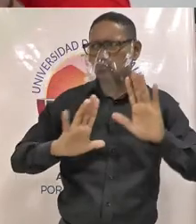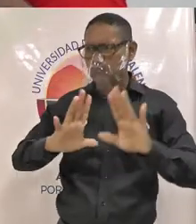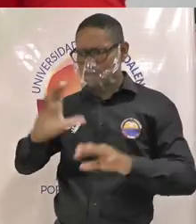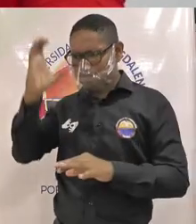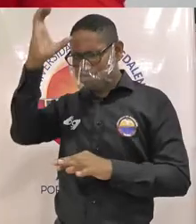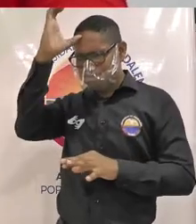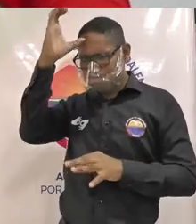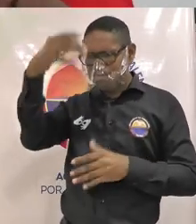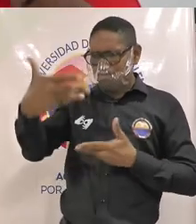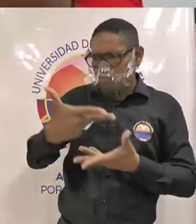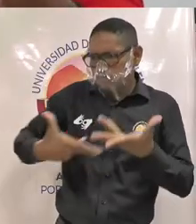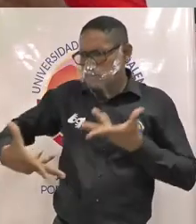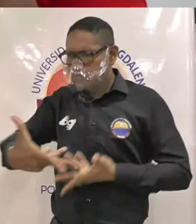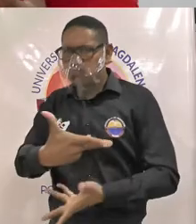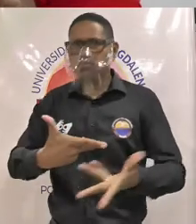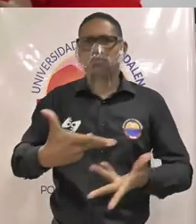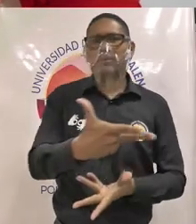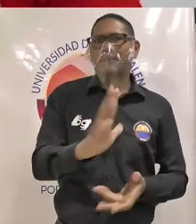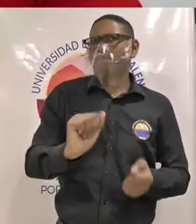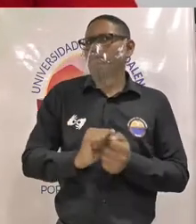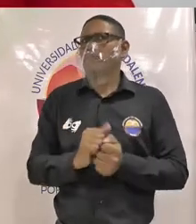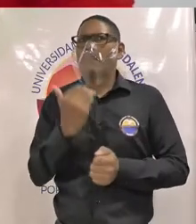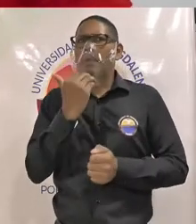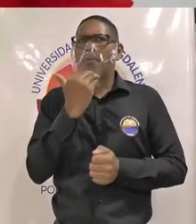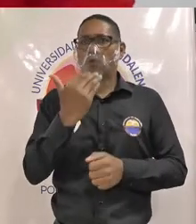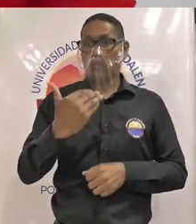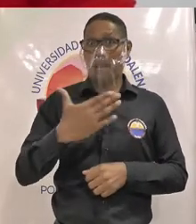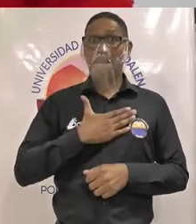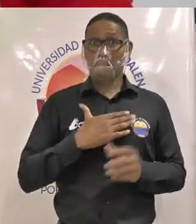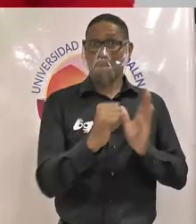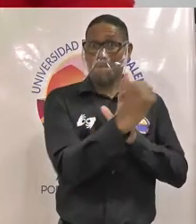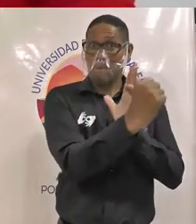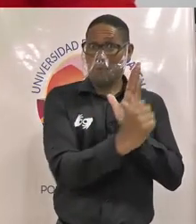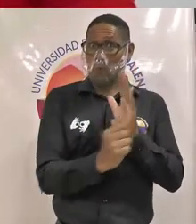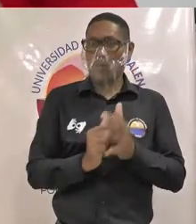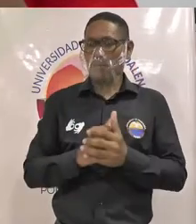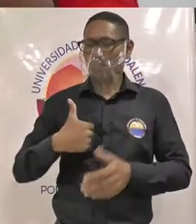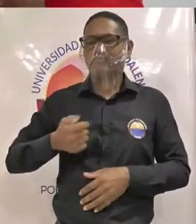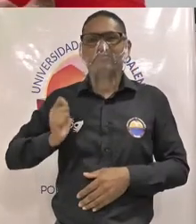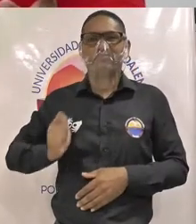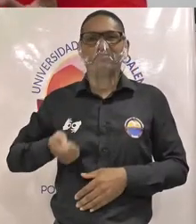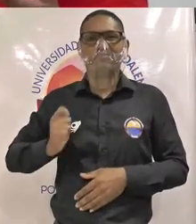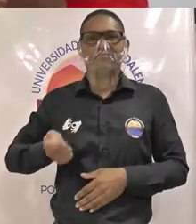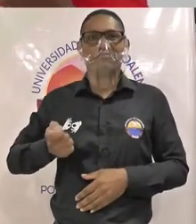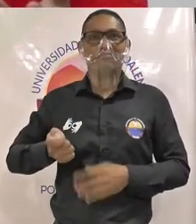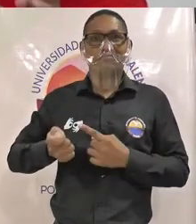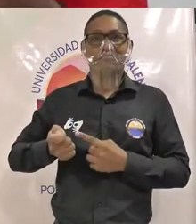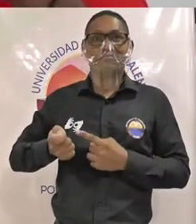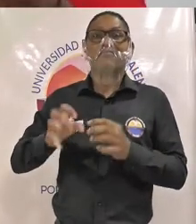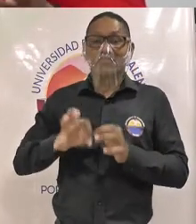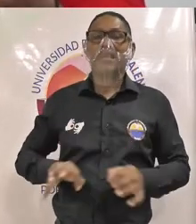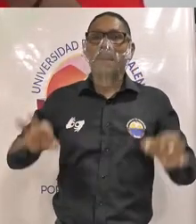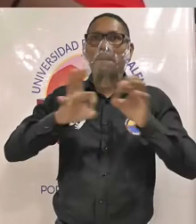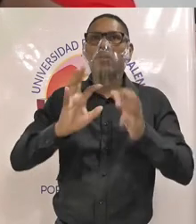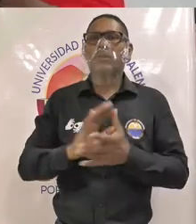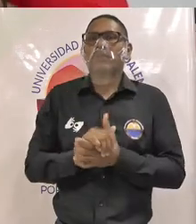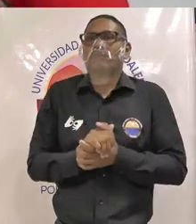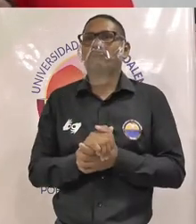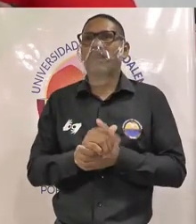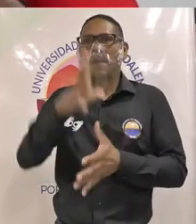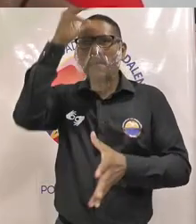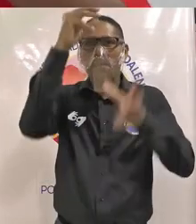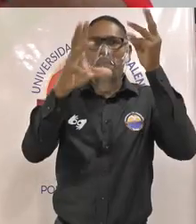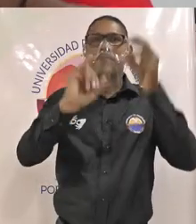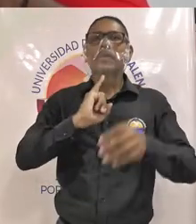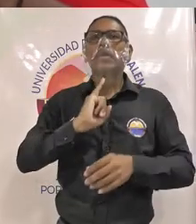por la cual por ejemplo programas académicos como mi programa el programa de derecho es necesario aprender italiano para aplicar